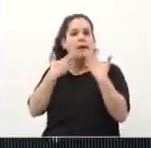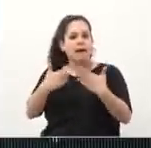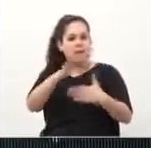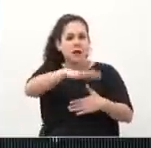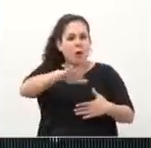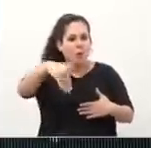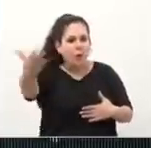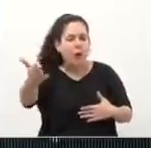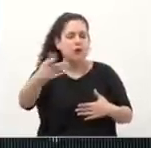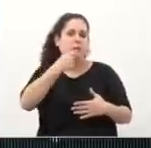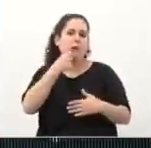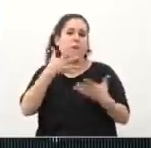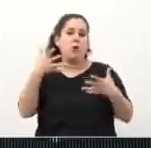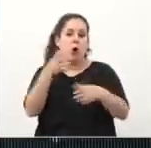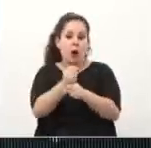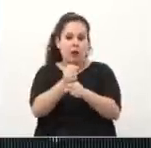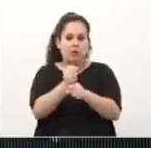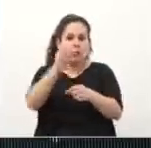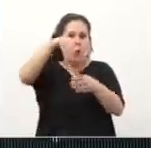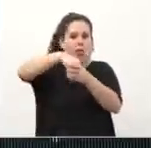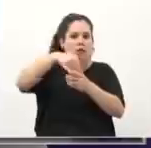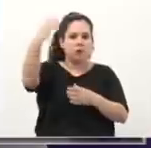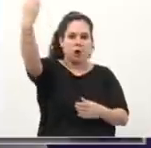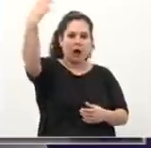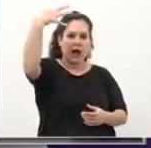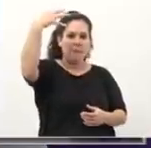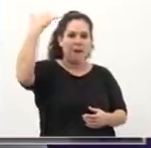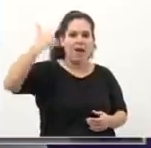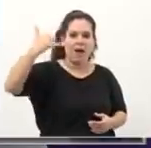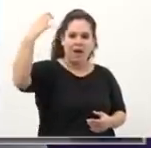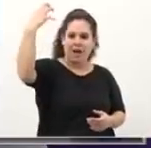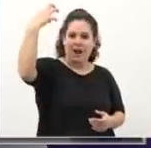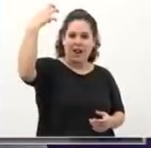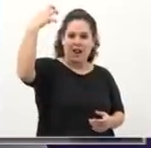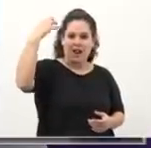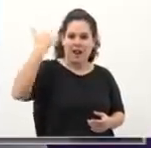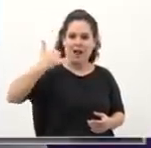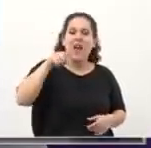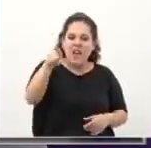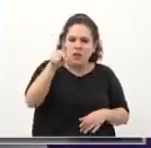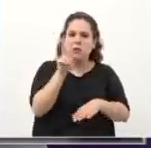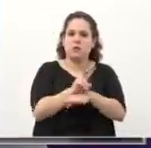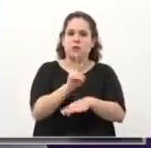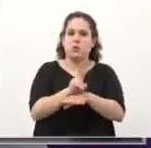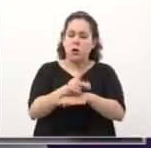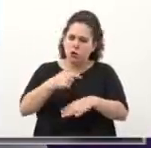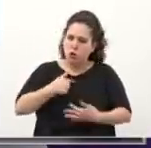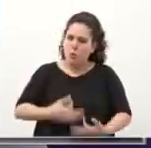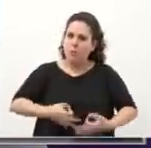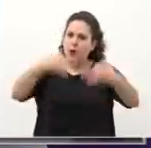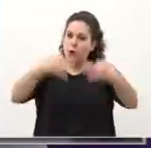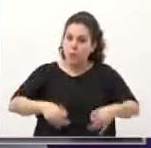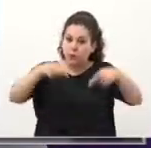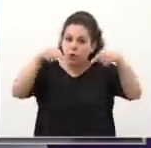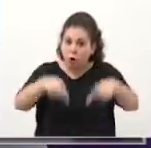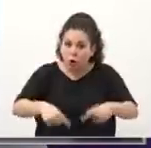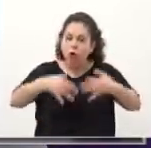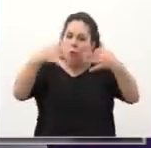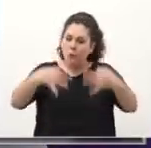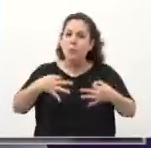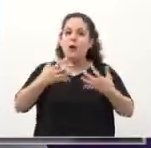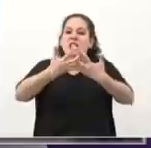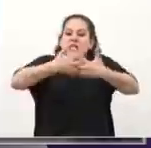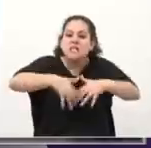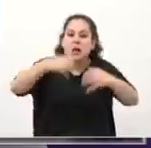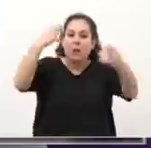poner cámaras en los colectivos. Casi 8.000 colectivos tienen cámaras. Eso es seguridad. Y yo me comprometo acá hoy a llevar el sistema de cámaras a